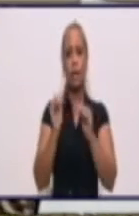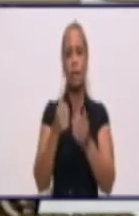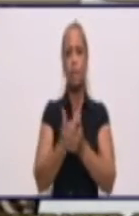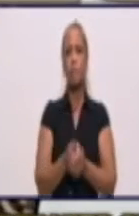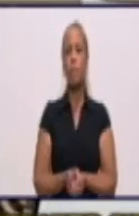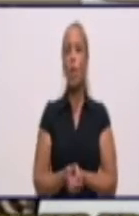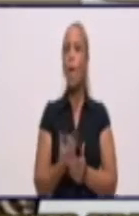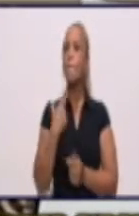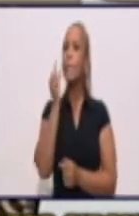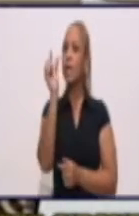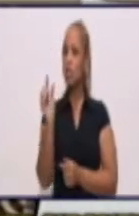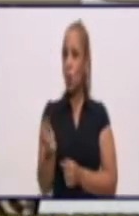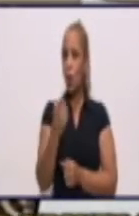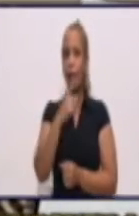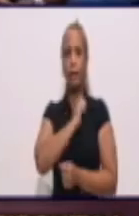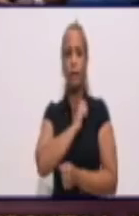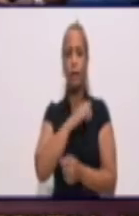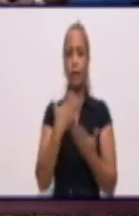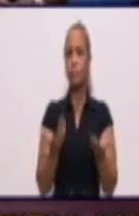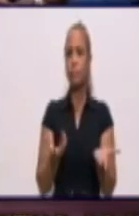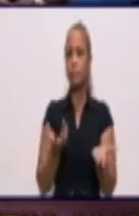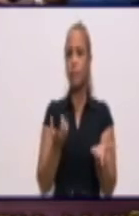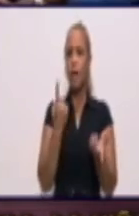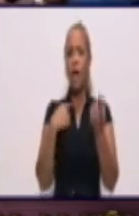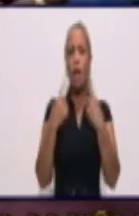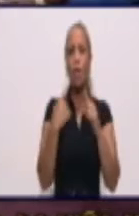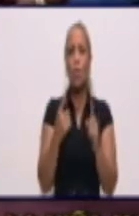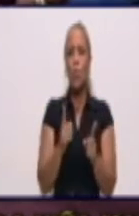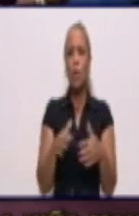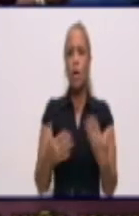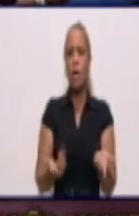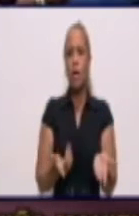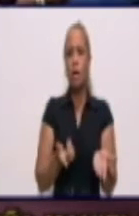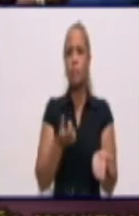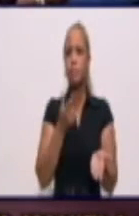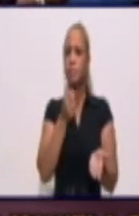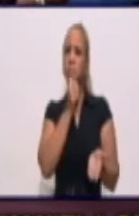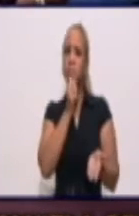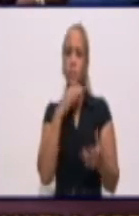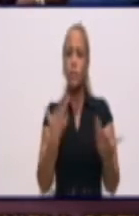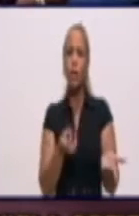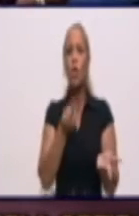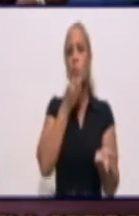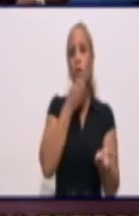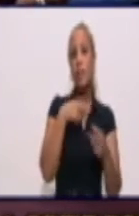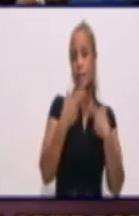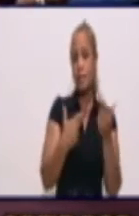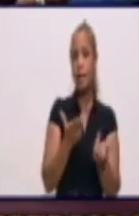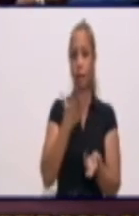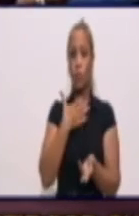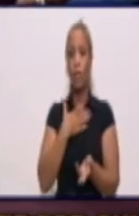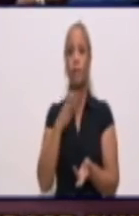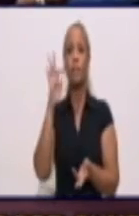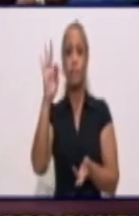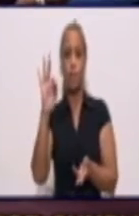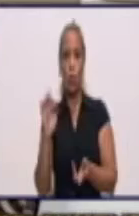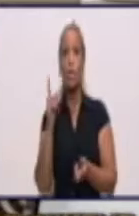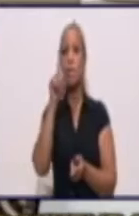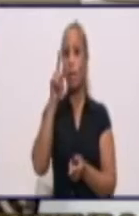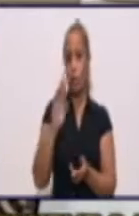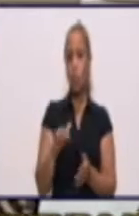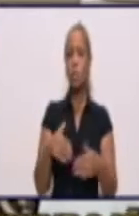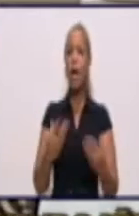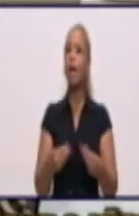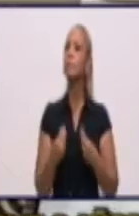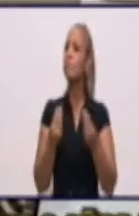personas que quieren traer alguna... lo puede hacer nuestra revista, no así la otra revista que estaba saliendo.